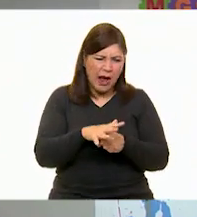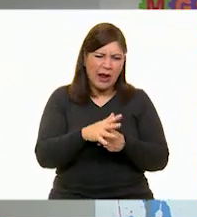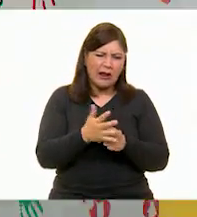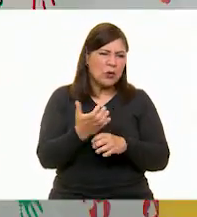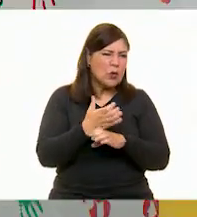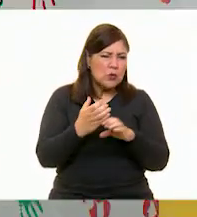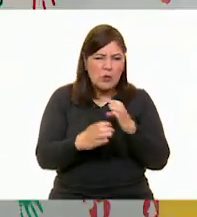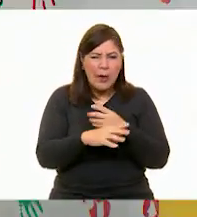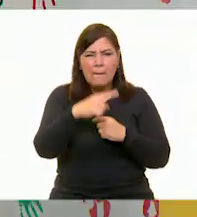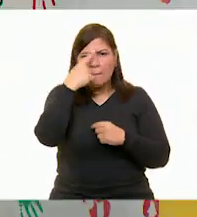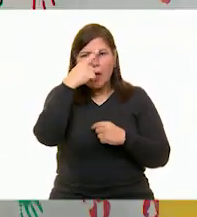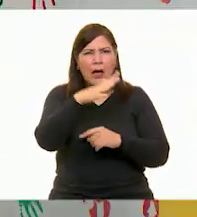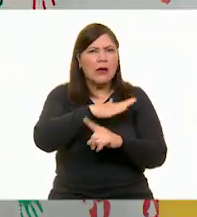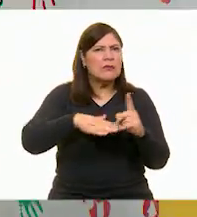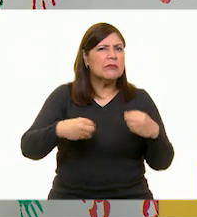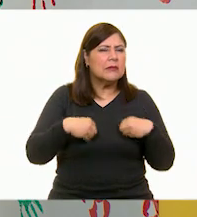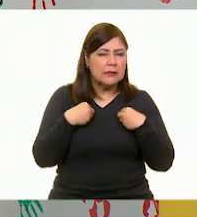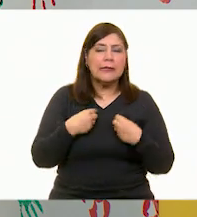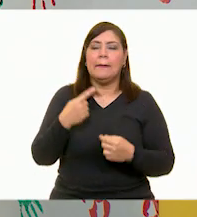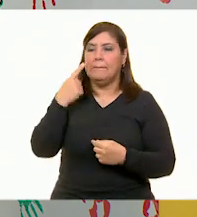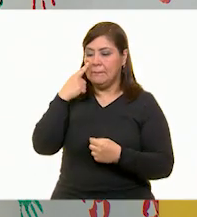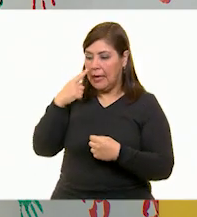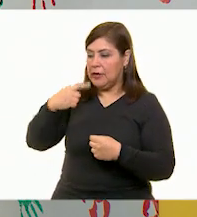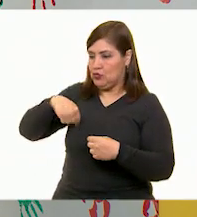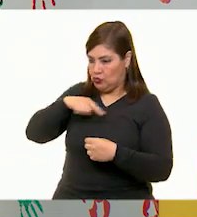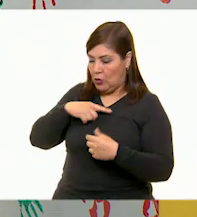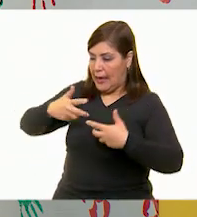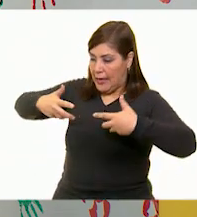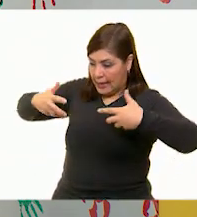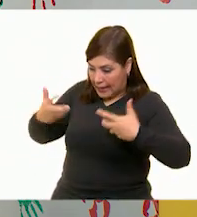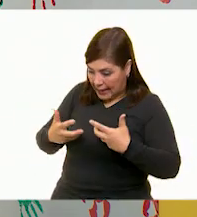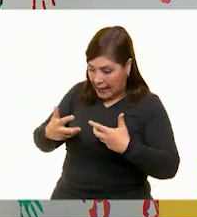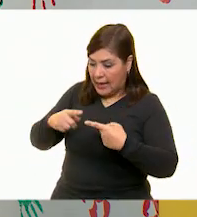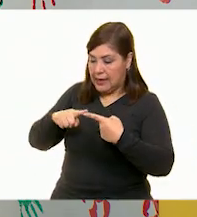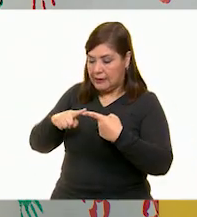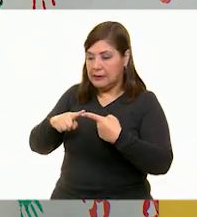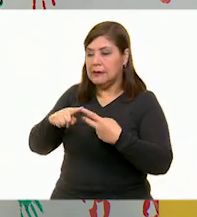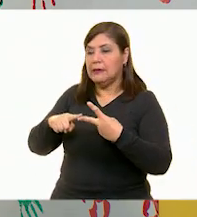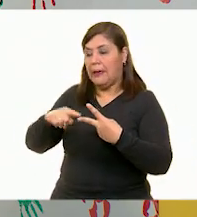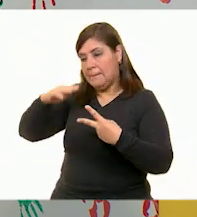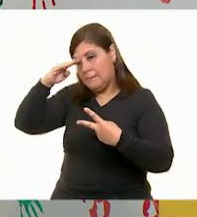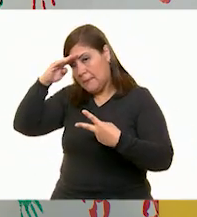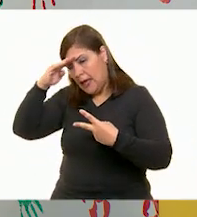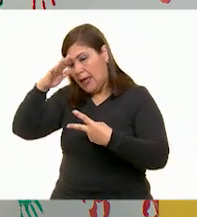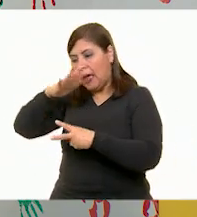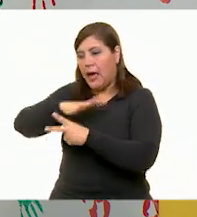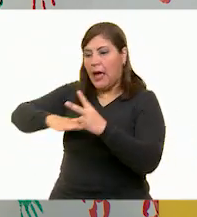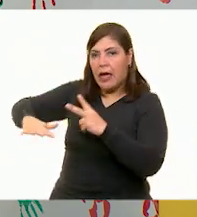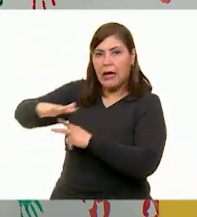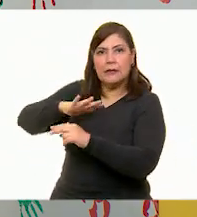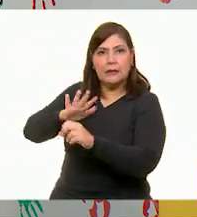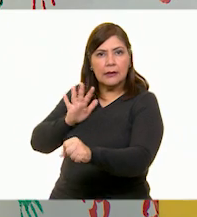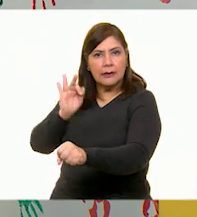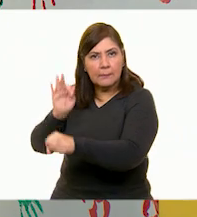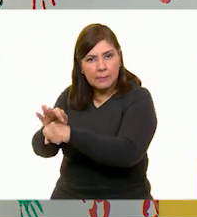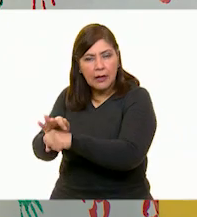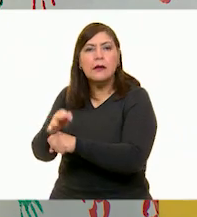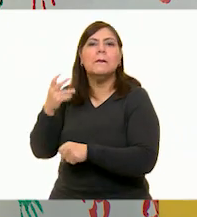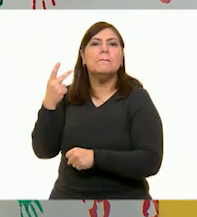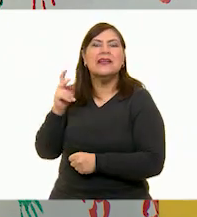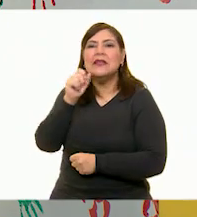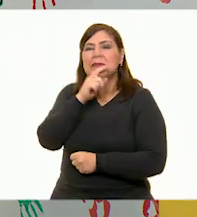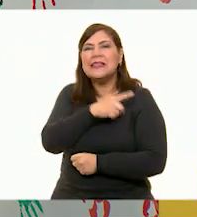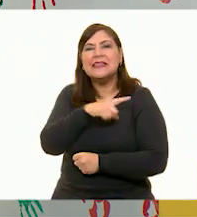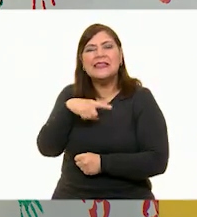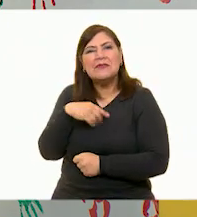medio ambiente? Bueno, pues además de todas las acciones que hagamos y pensemos para trabajar por el medio ambiente, hay que pensar en el origen de